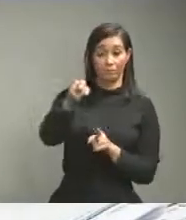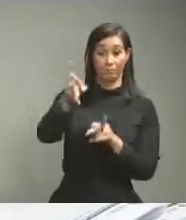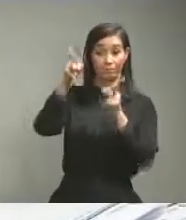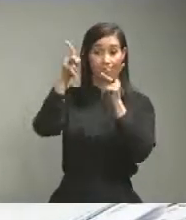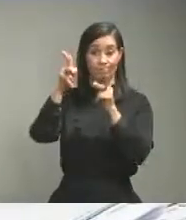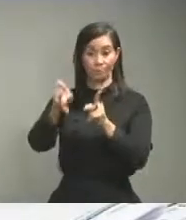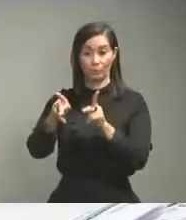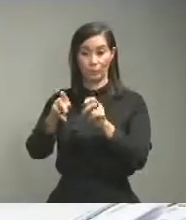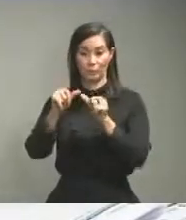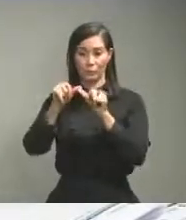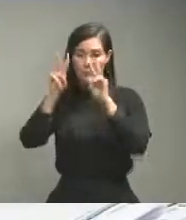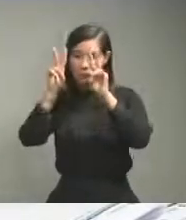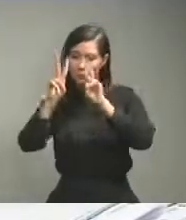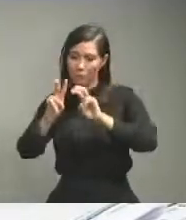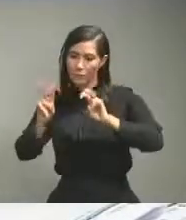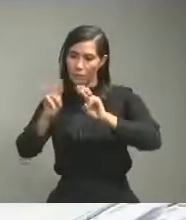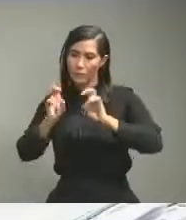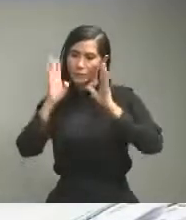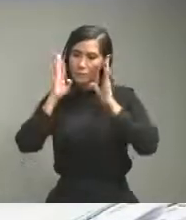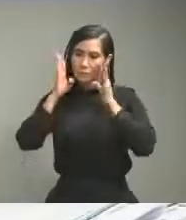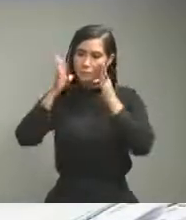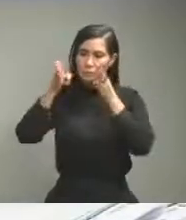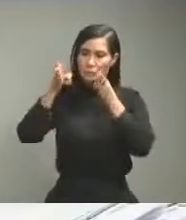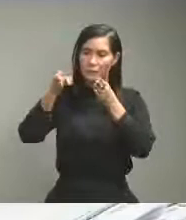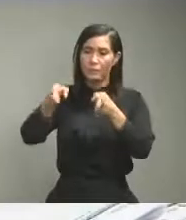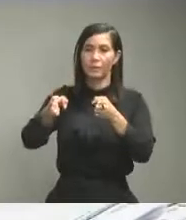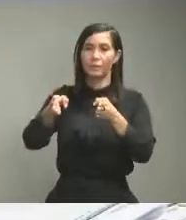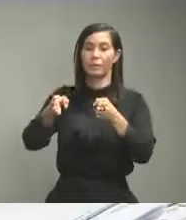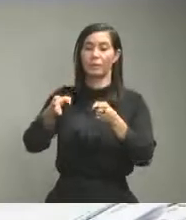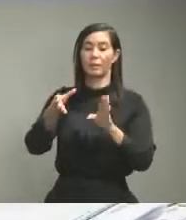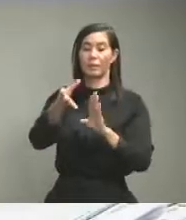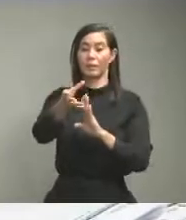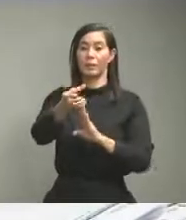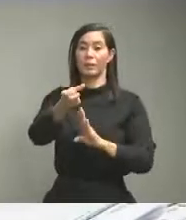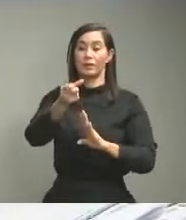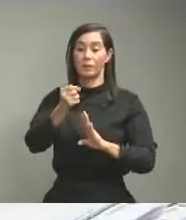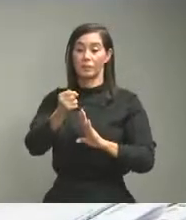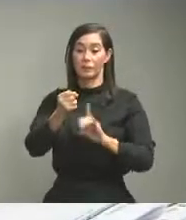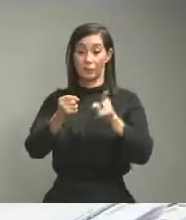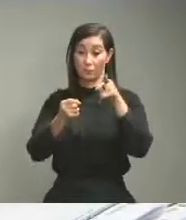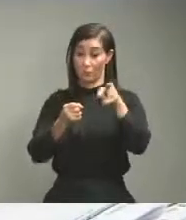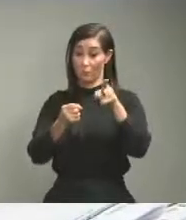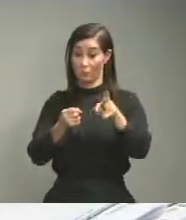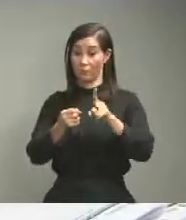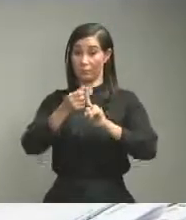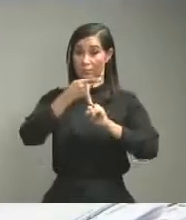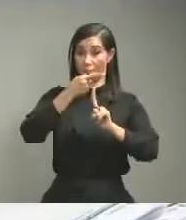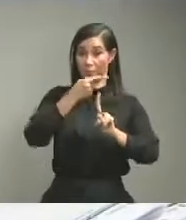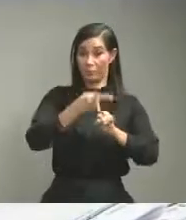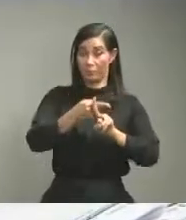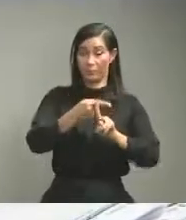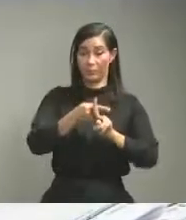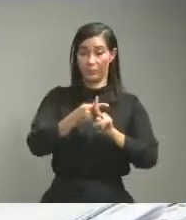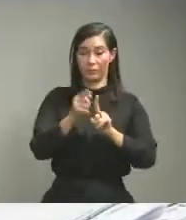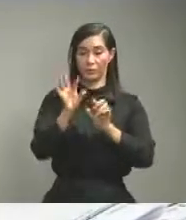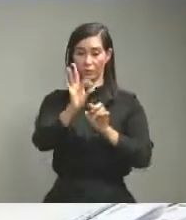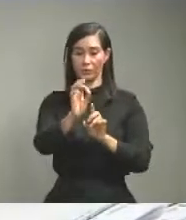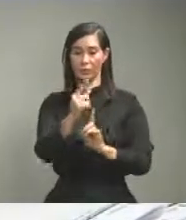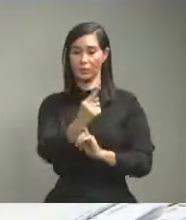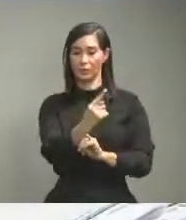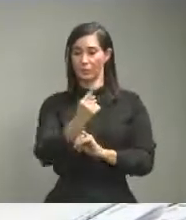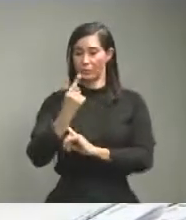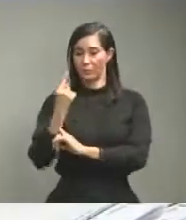se le da seguimiento y se toma el positivo se inicia su tratamiento su aislamiento